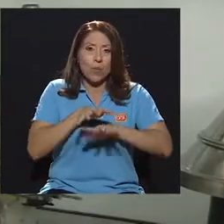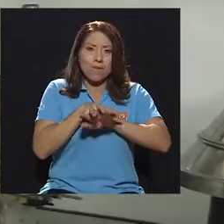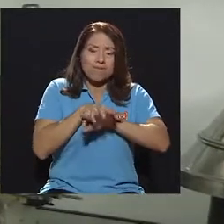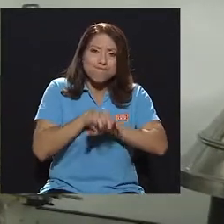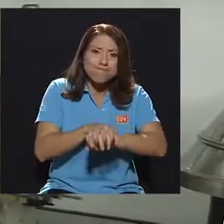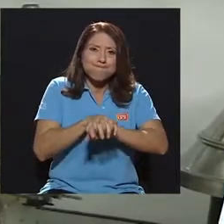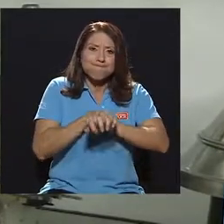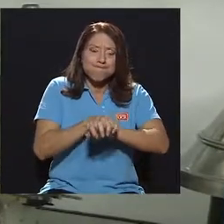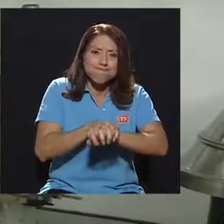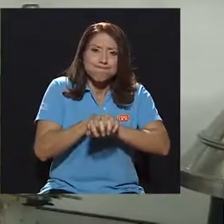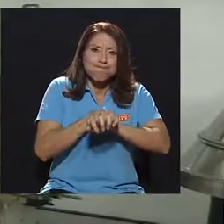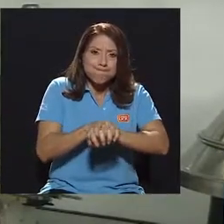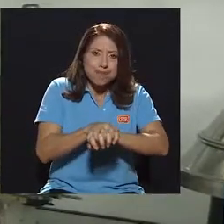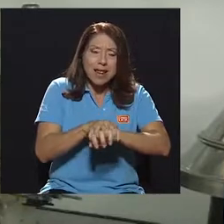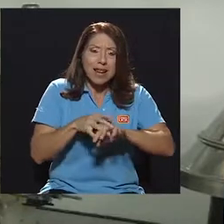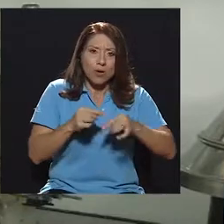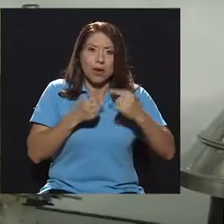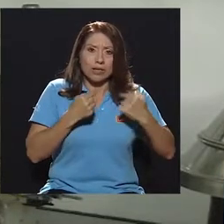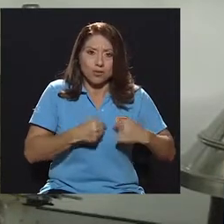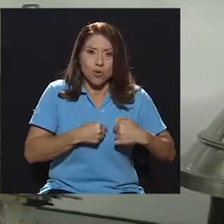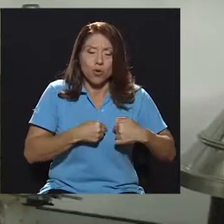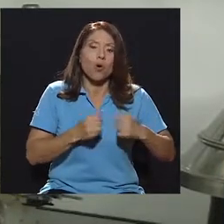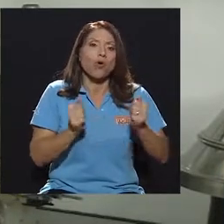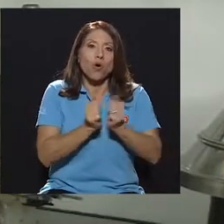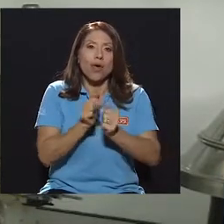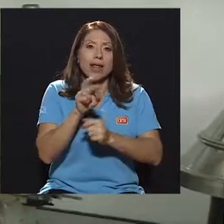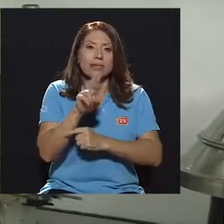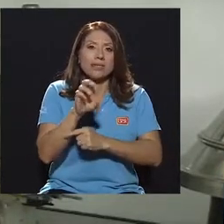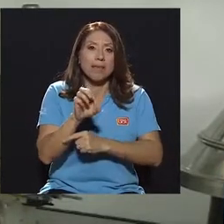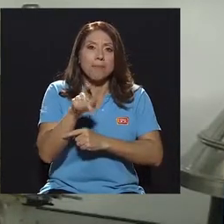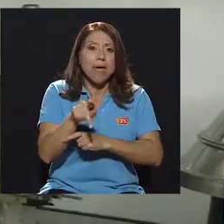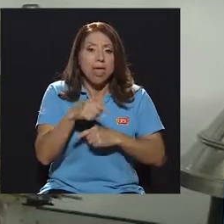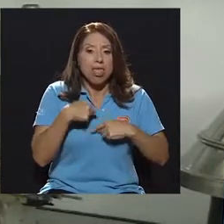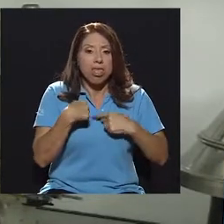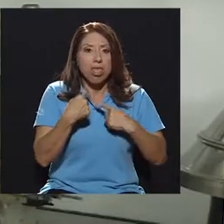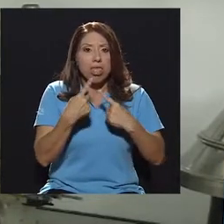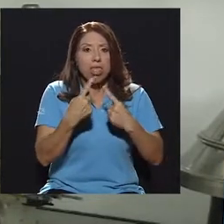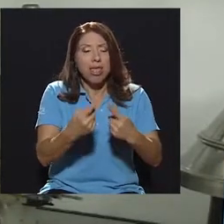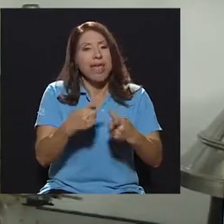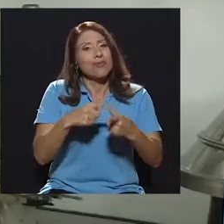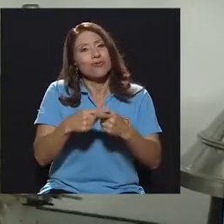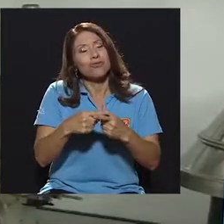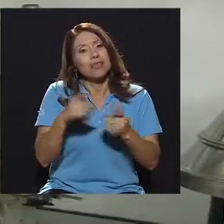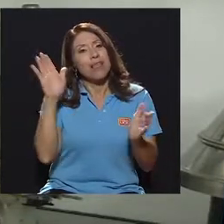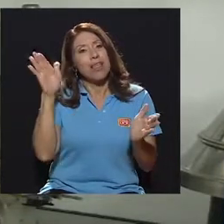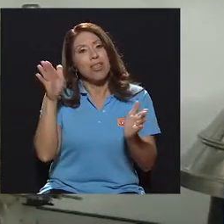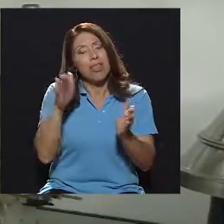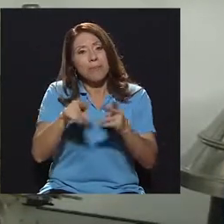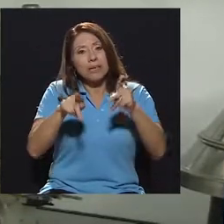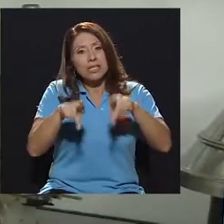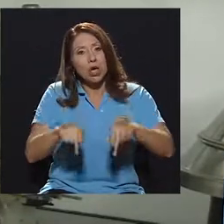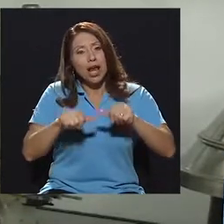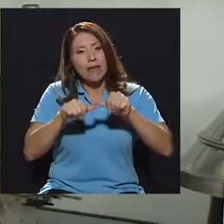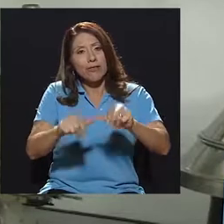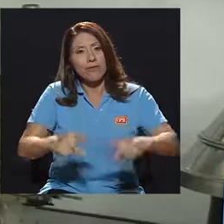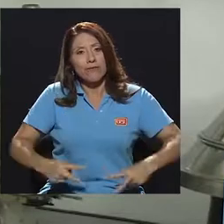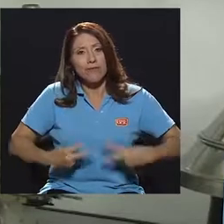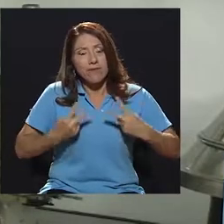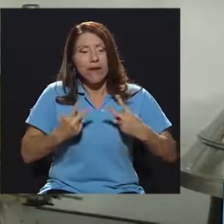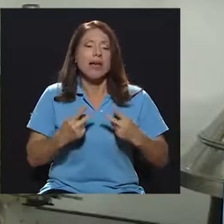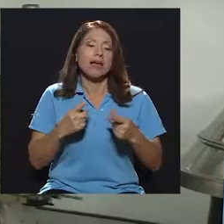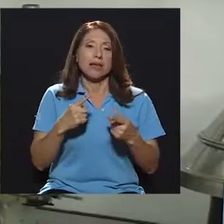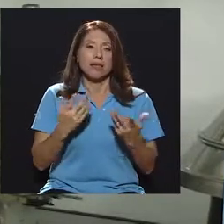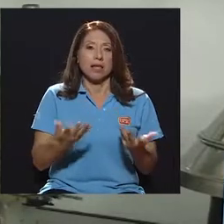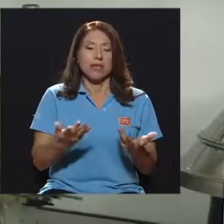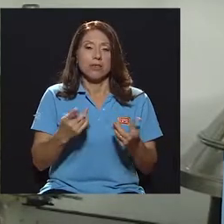puede ser con esta maniobra de RCP, menos probabilidades hay de que la persona revierta, de que la persona sobreviva. Entonces, buscando, ya